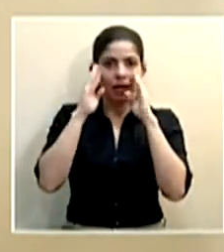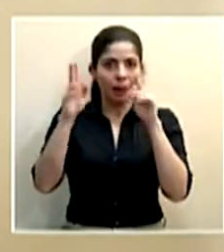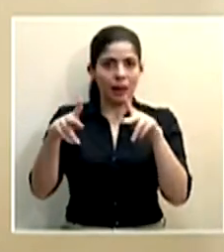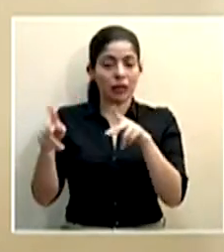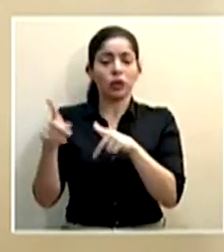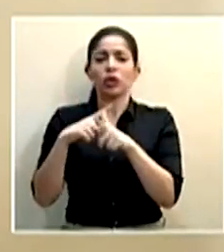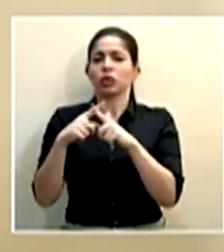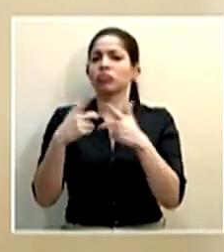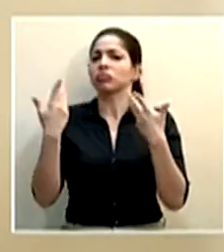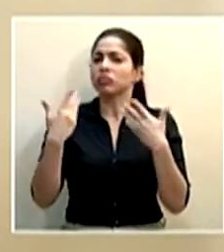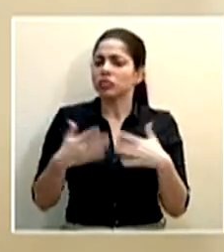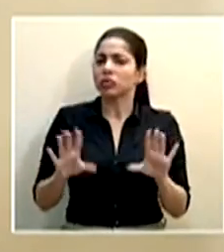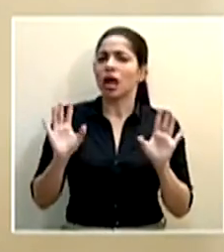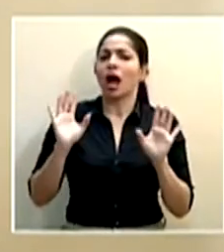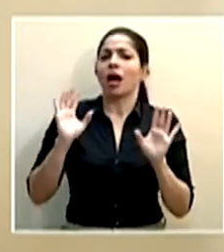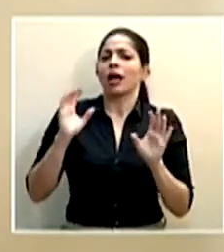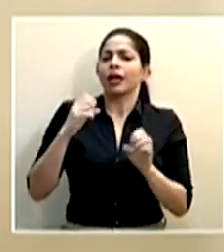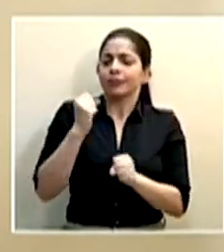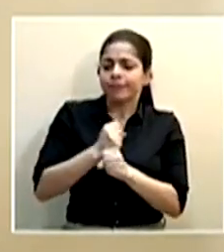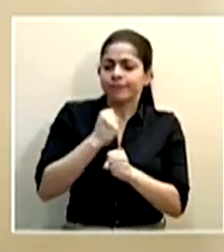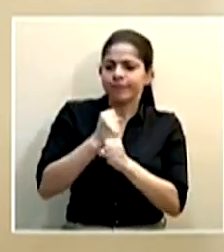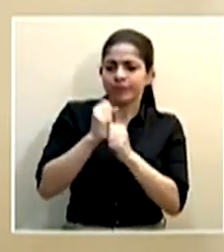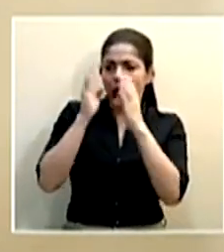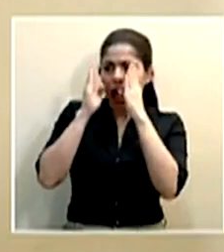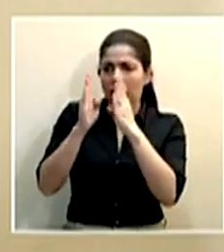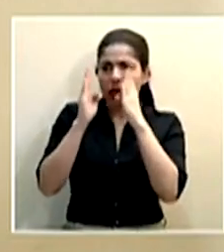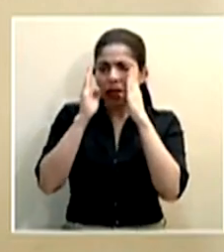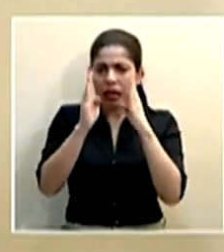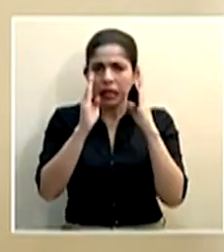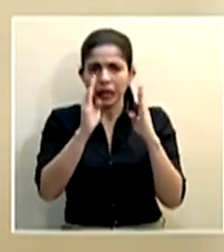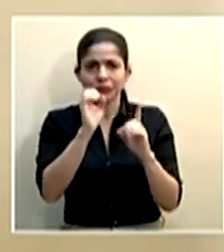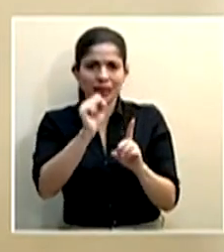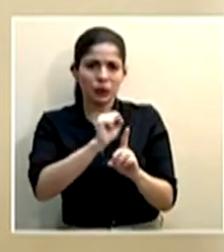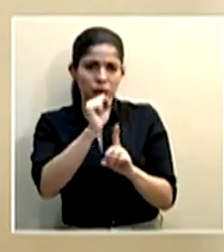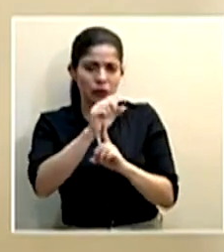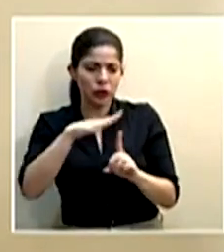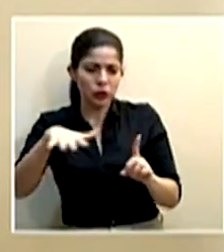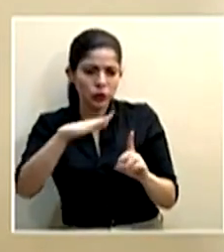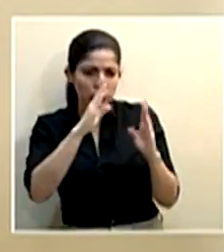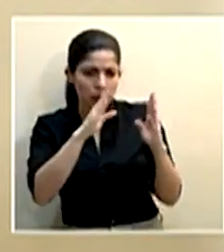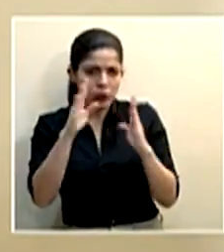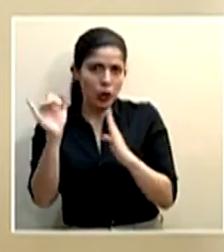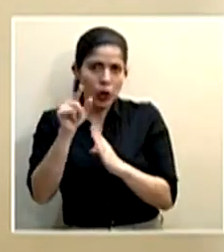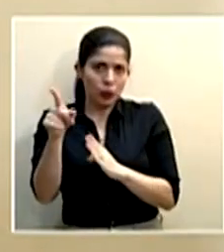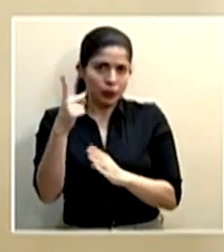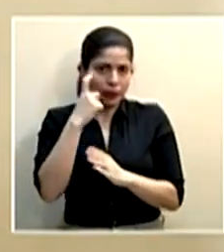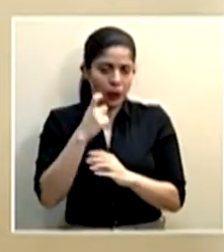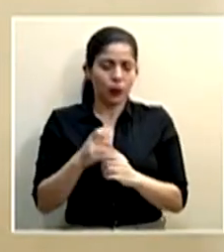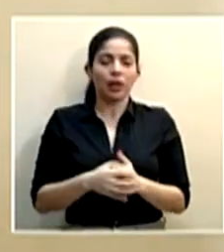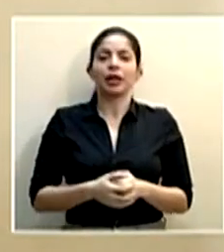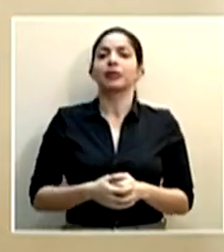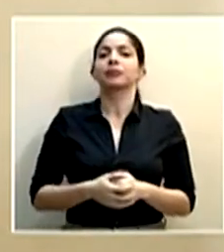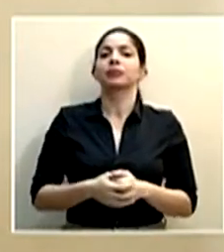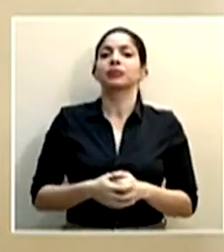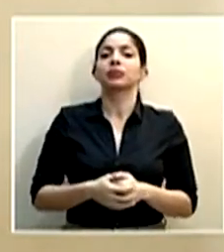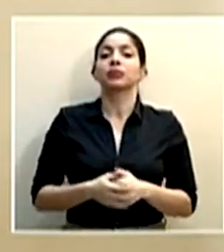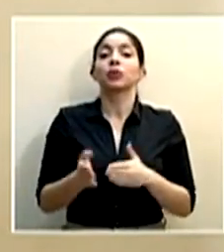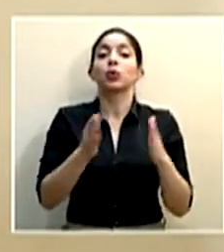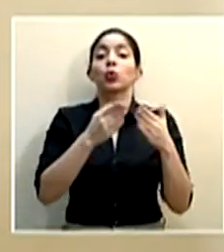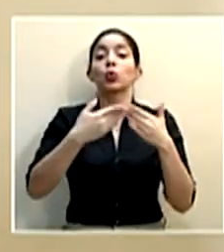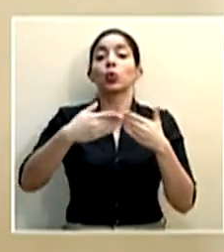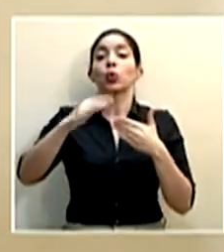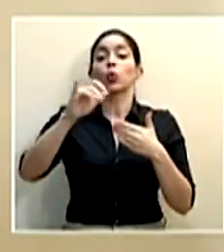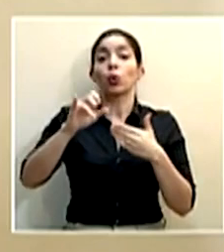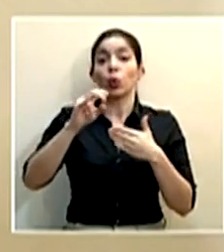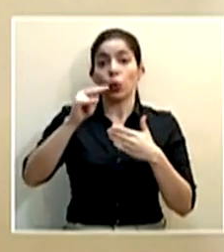Así que hemos ido atendiendo la situación, como usted lo pregunta. Durante el mes de